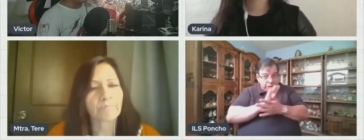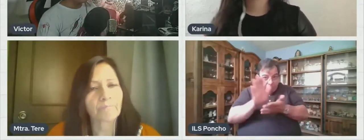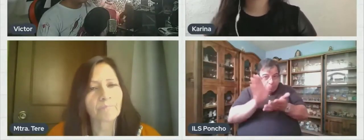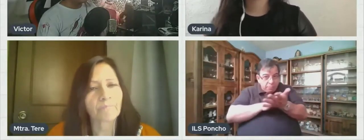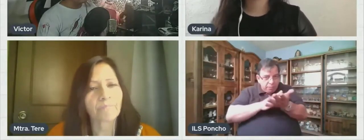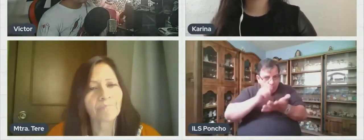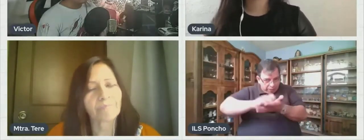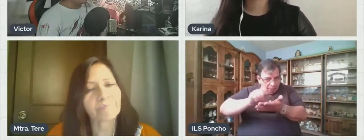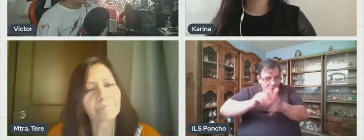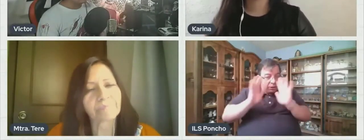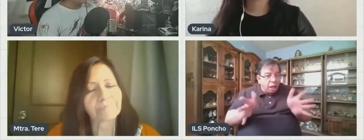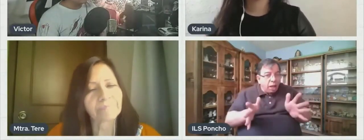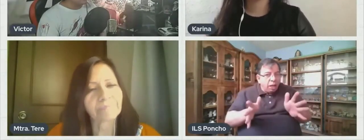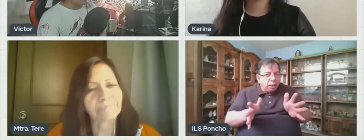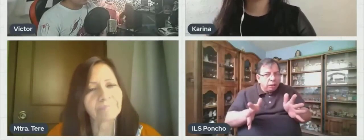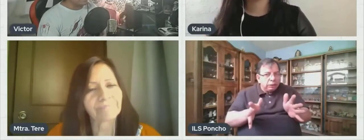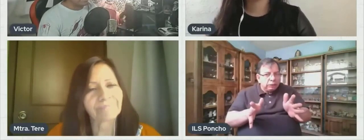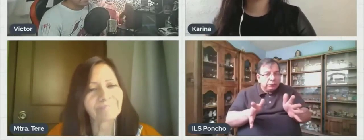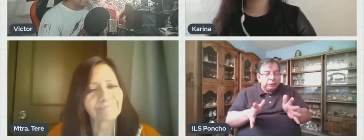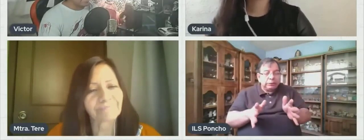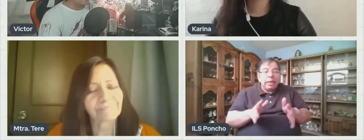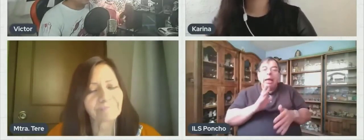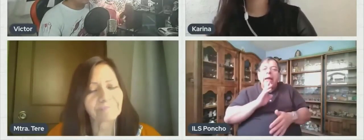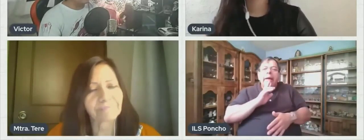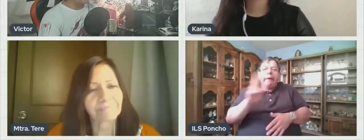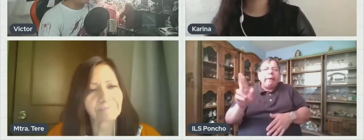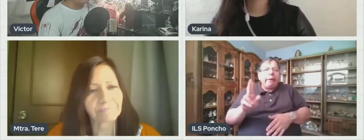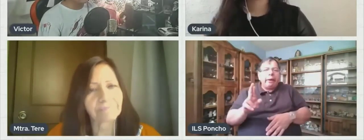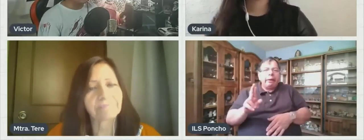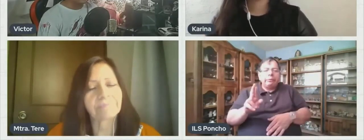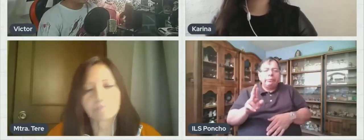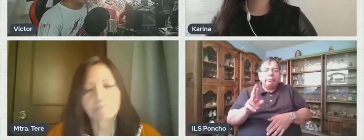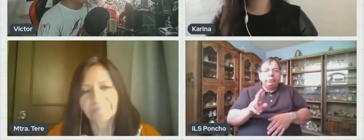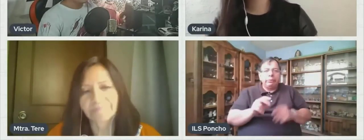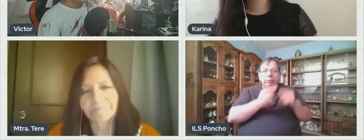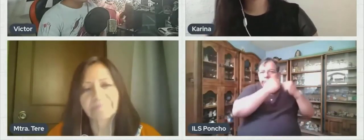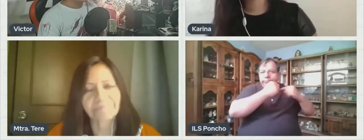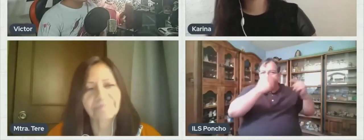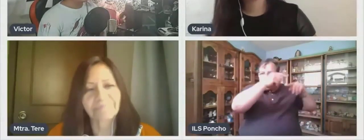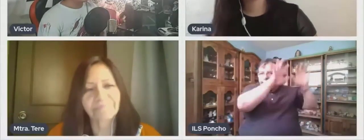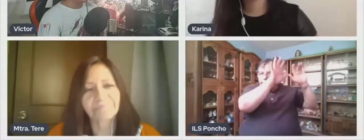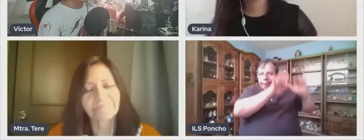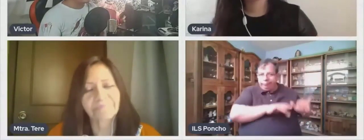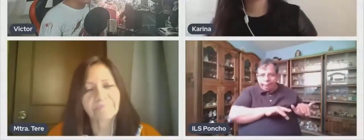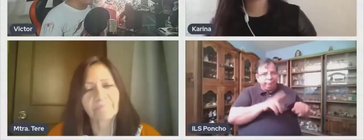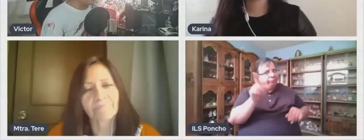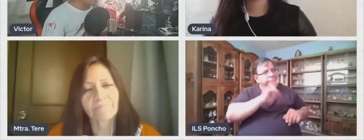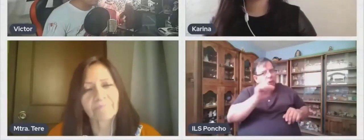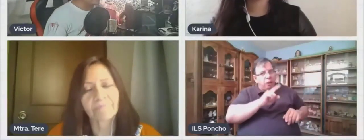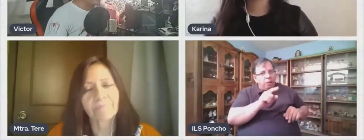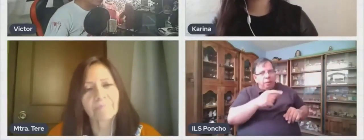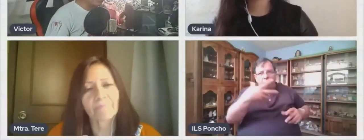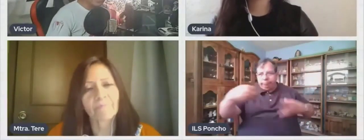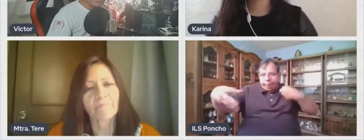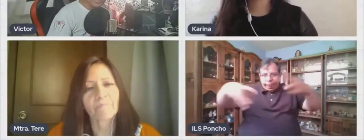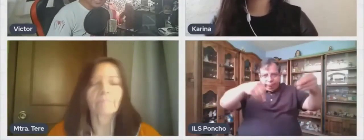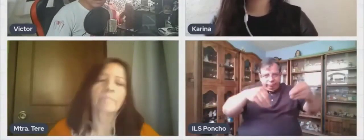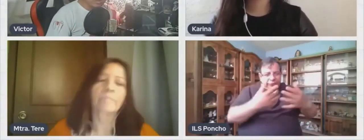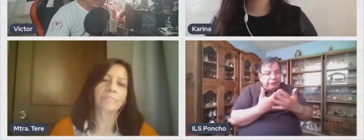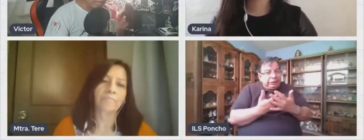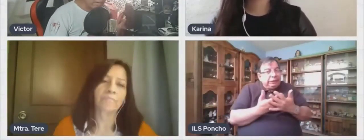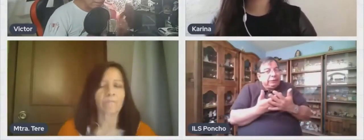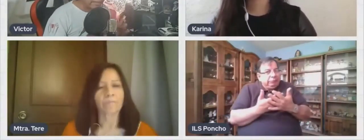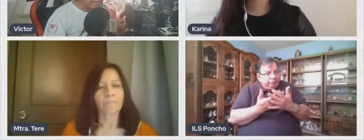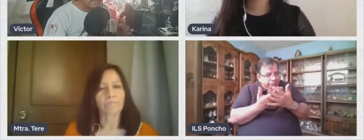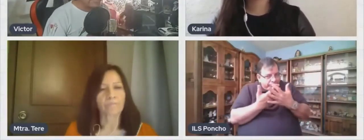lápiz Recuerden No poner sus respuestas A las preguntas reto En el chat Ya que se les pueden copiar Mejor esperen En la publicación